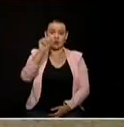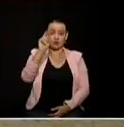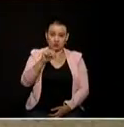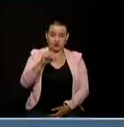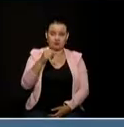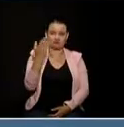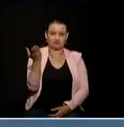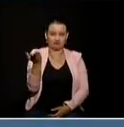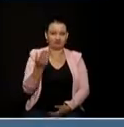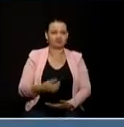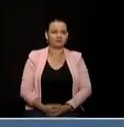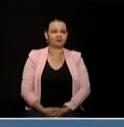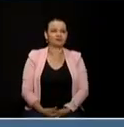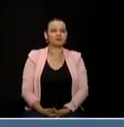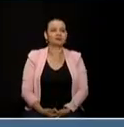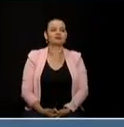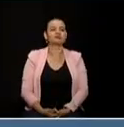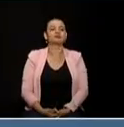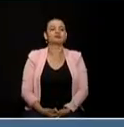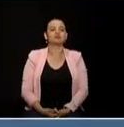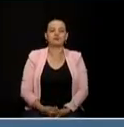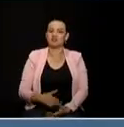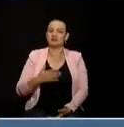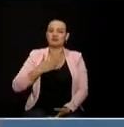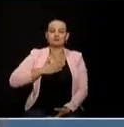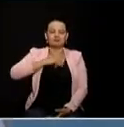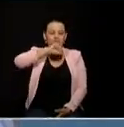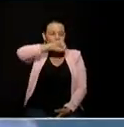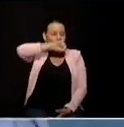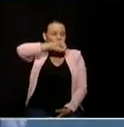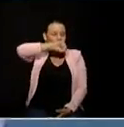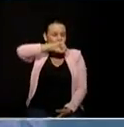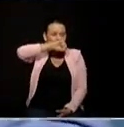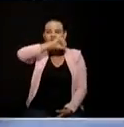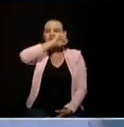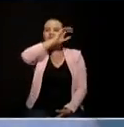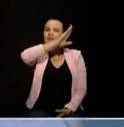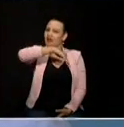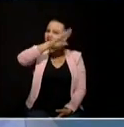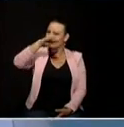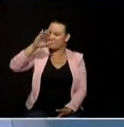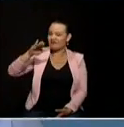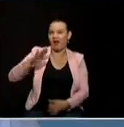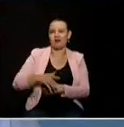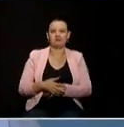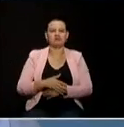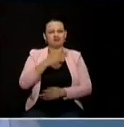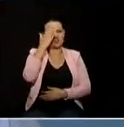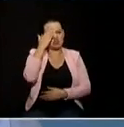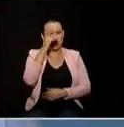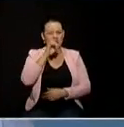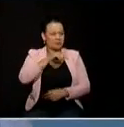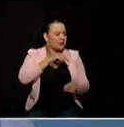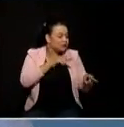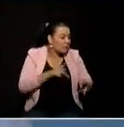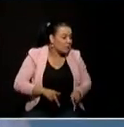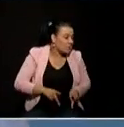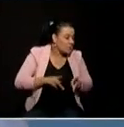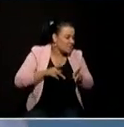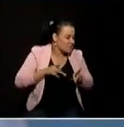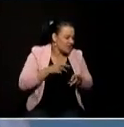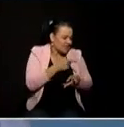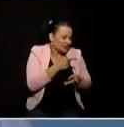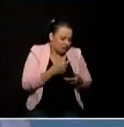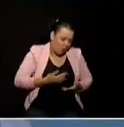me siento muy orgulloso de ser antioqueño defiendo la vida desde la concepción hasta la muerte natural